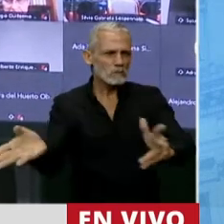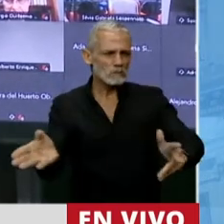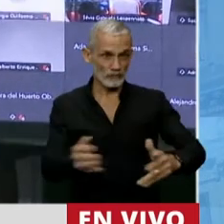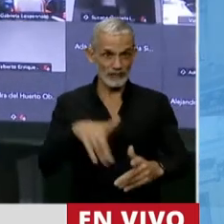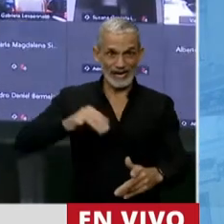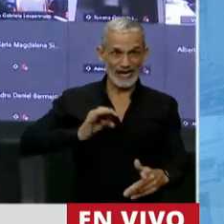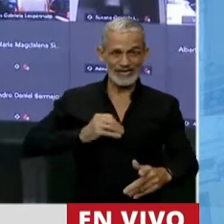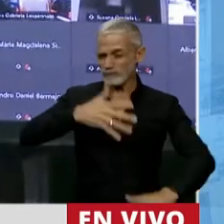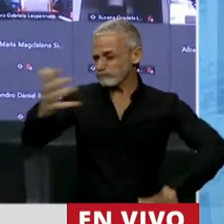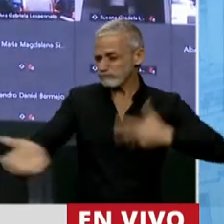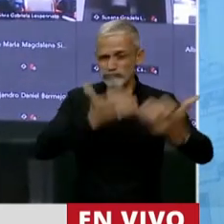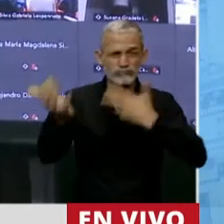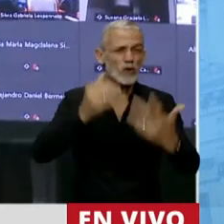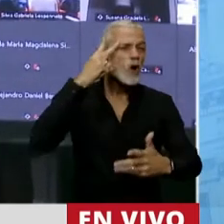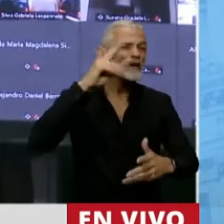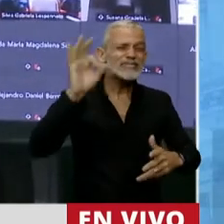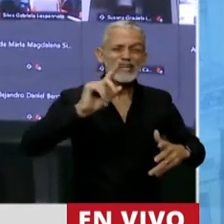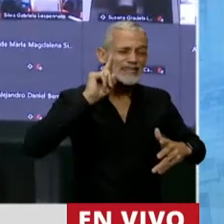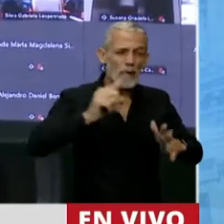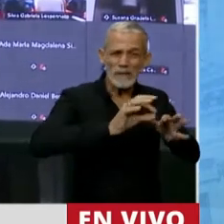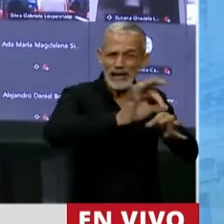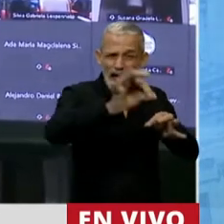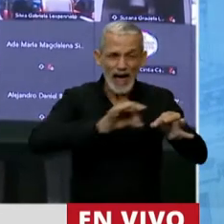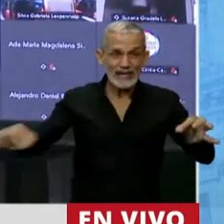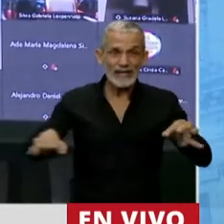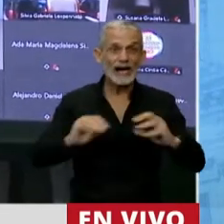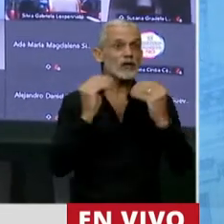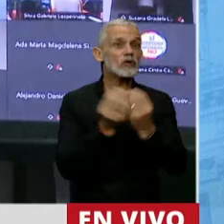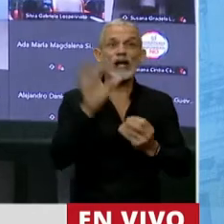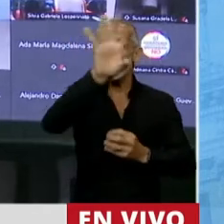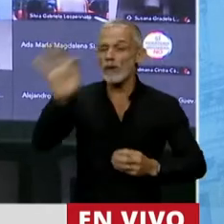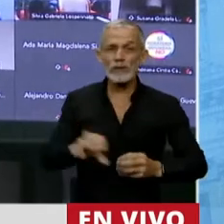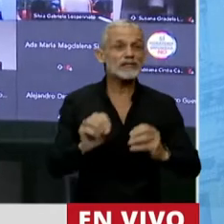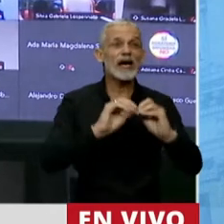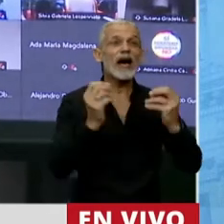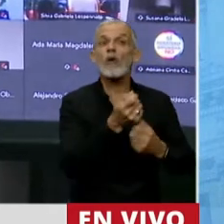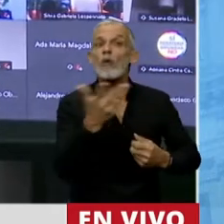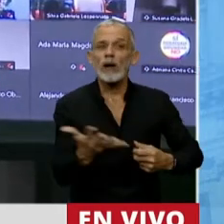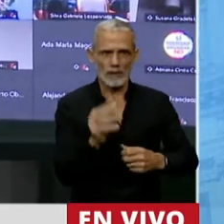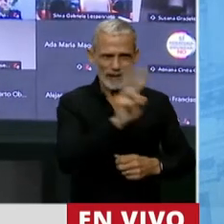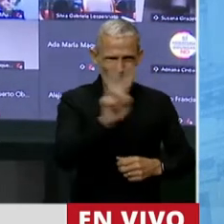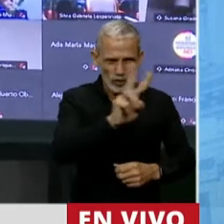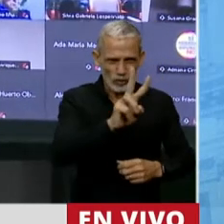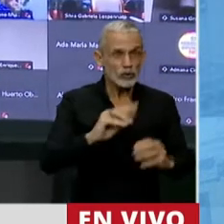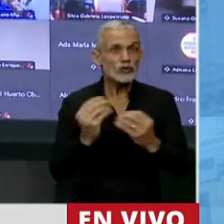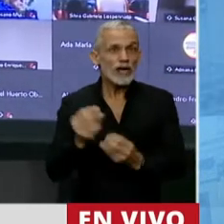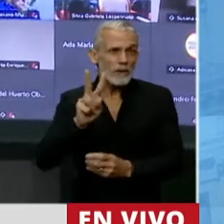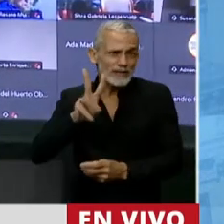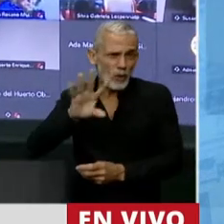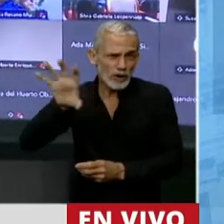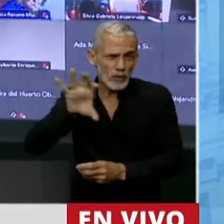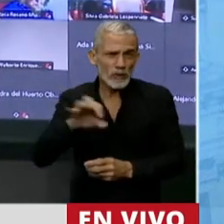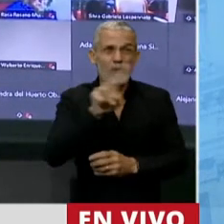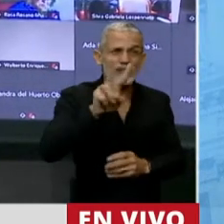Este año se quemaron 900.000 hectáreas en 22 de las 24 provincias. Entonces, eso está demostrando el fracaso